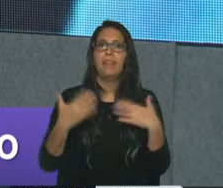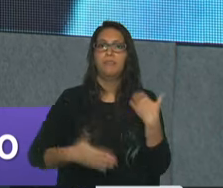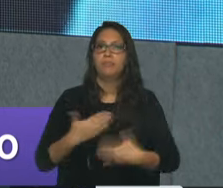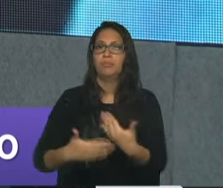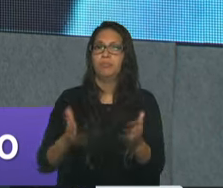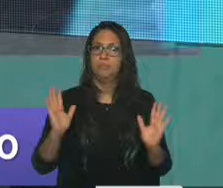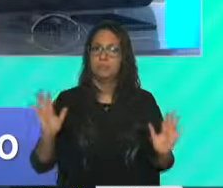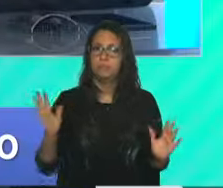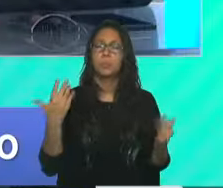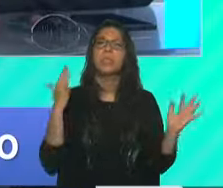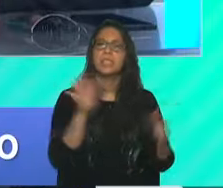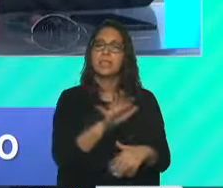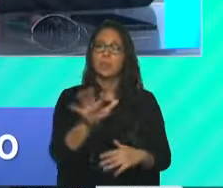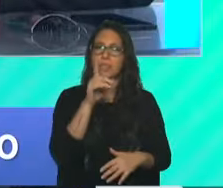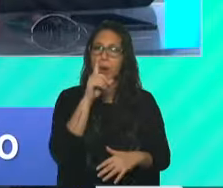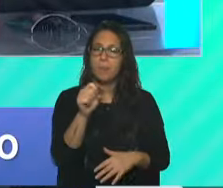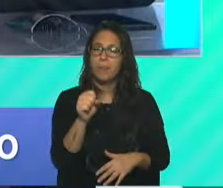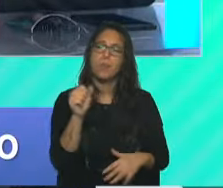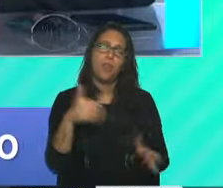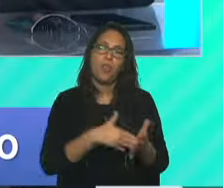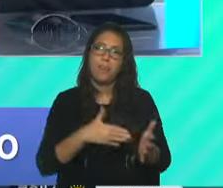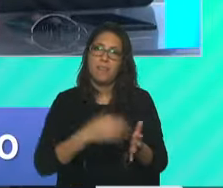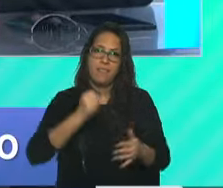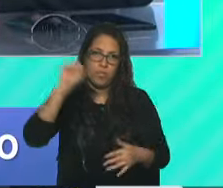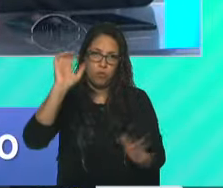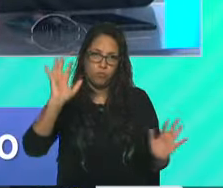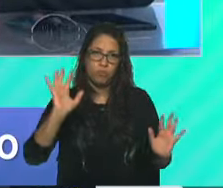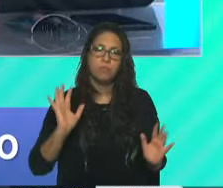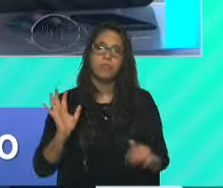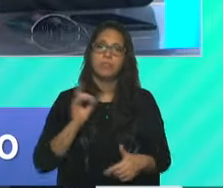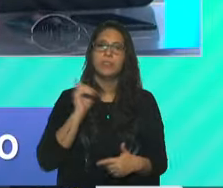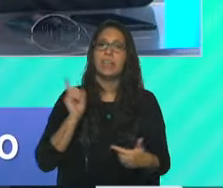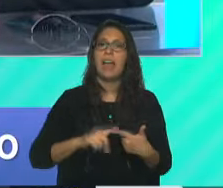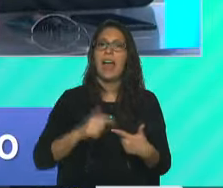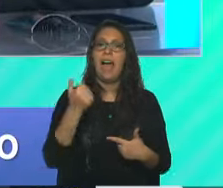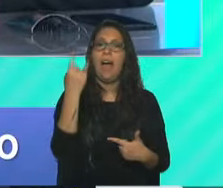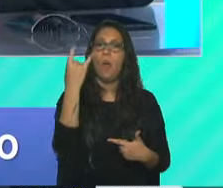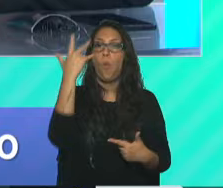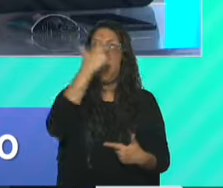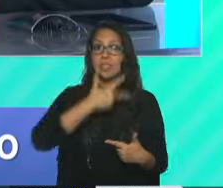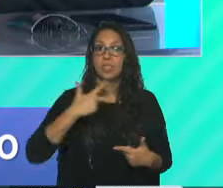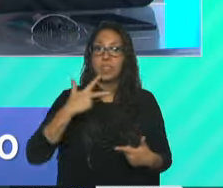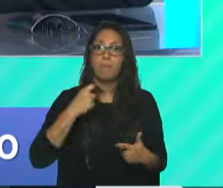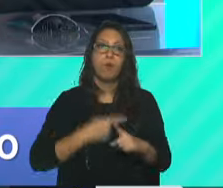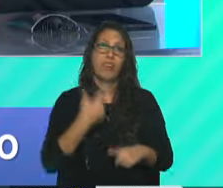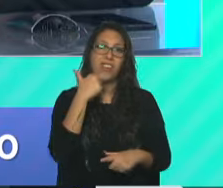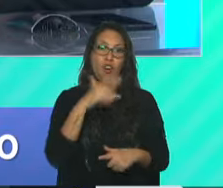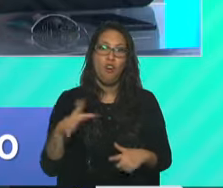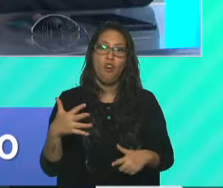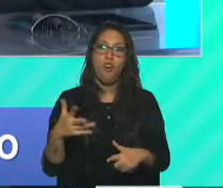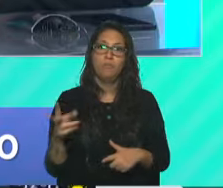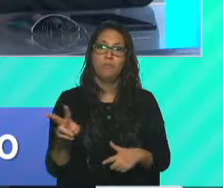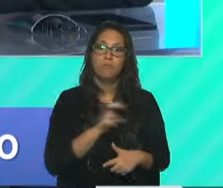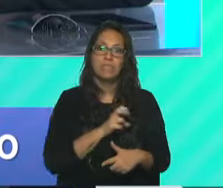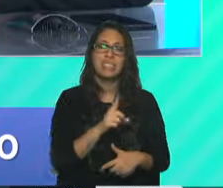sería también de 55 mil, pero es cierto, como vos decís, habría que ver el monto. Y en la UAH, la Asignación Universal por Hijo, se incrementa en un